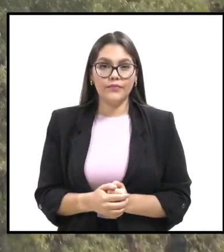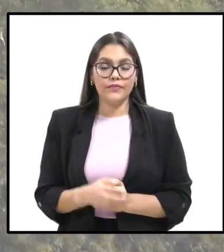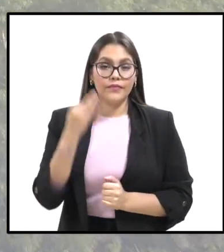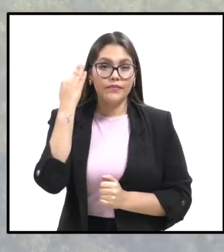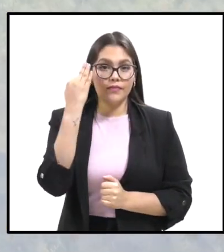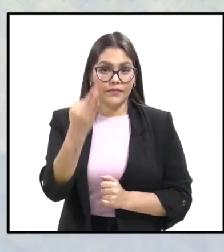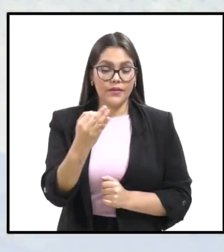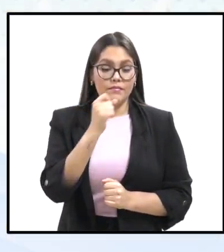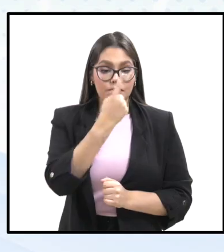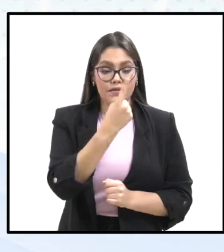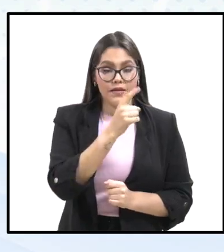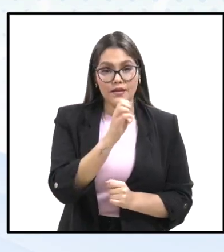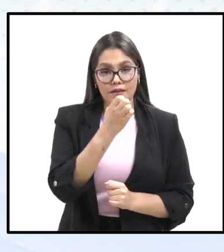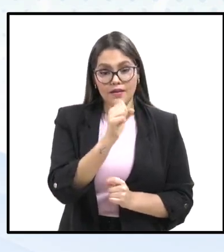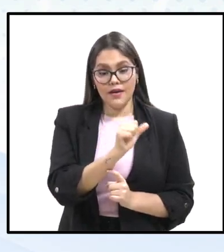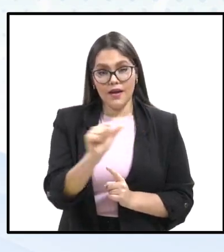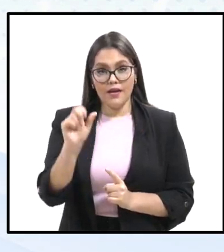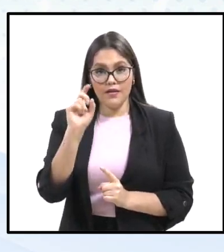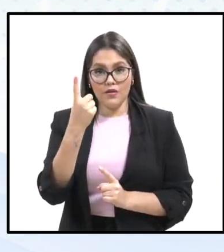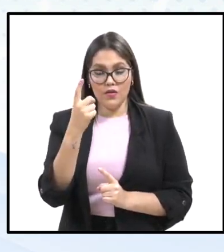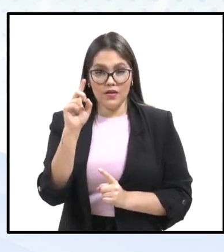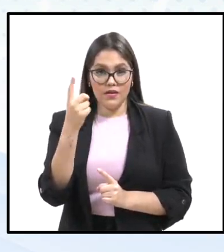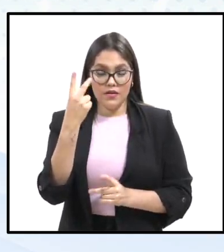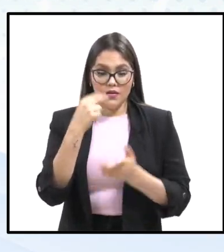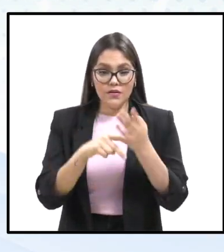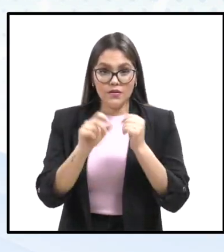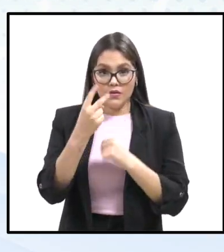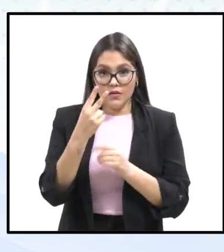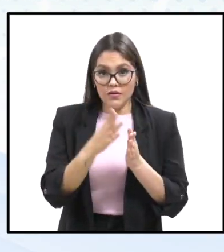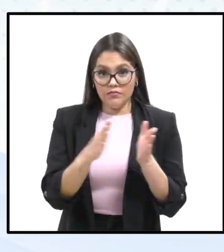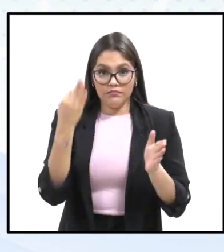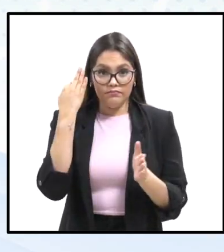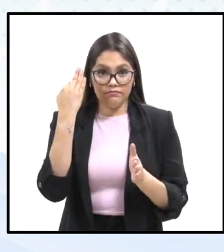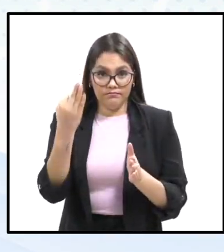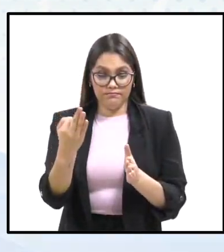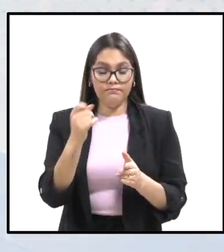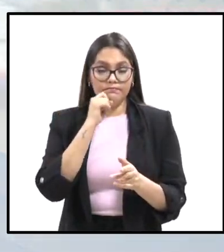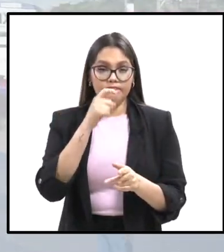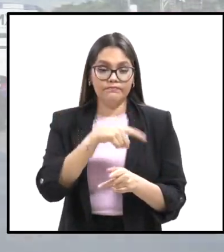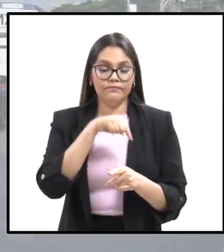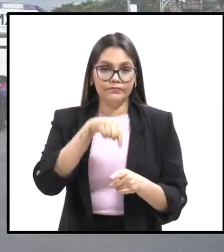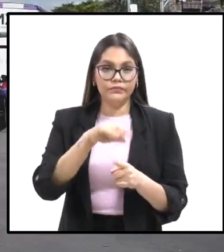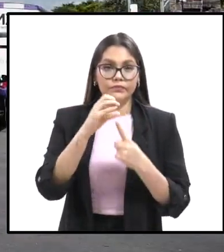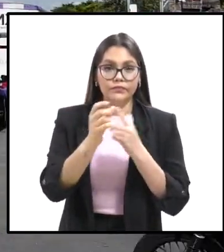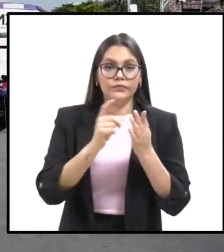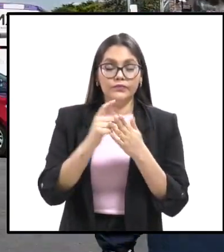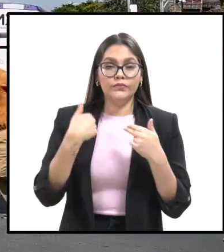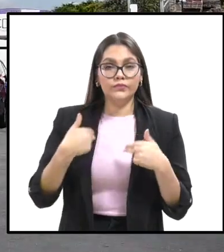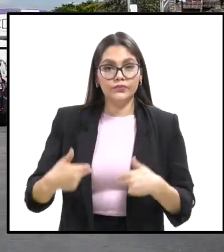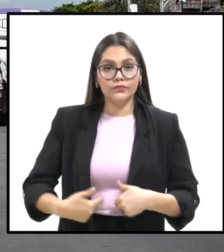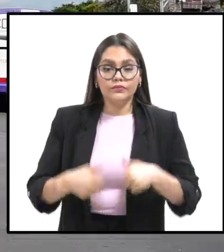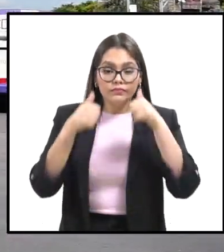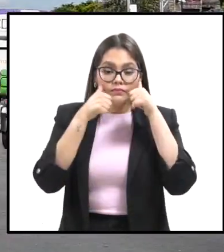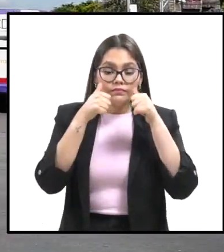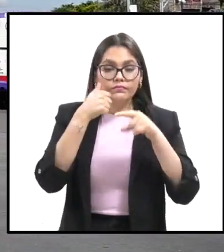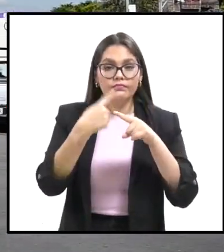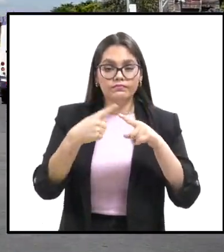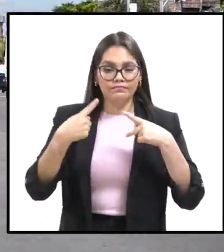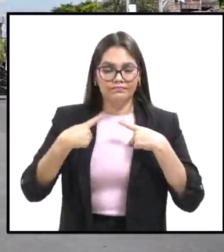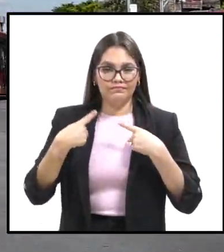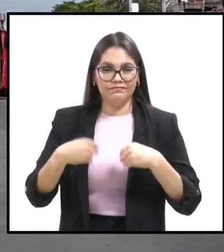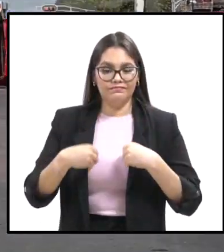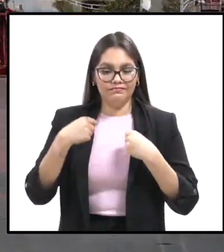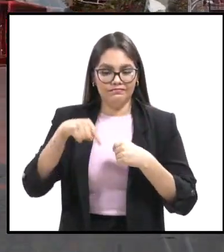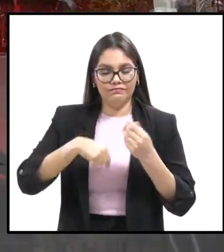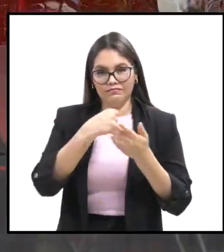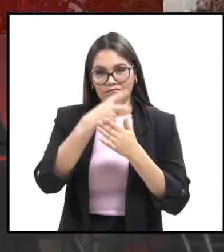Durante el periodo del 1 de enero al 31 de diciembre de 2022, la Comisión atendió a quienes habitan y transitan